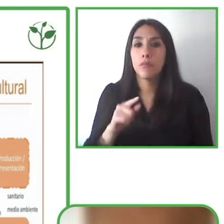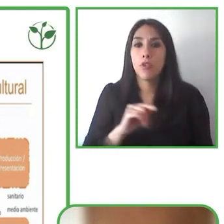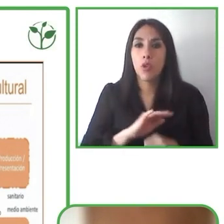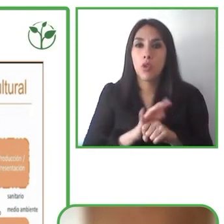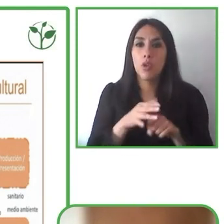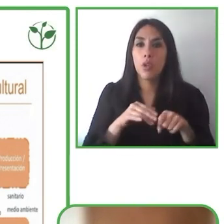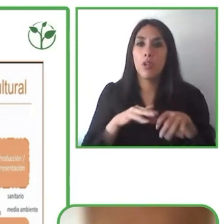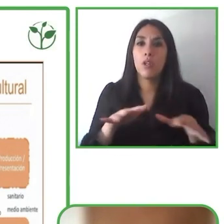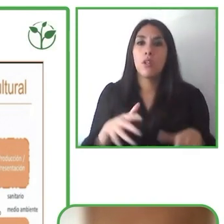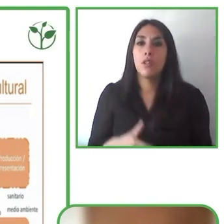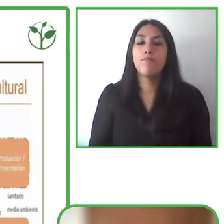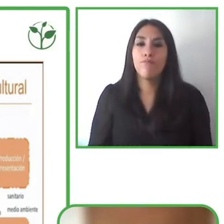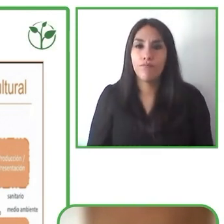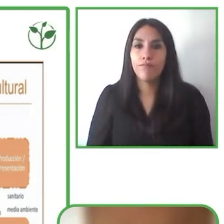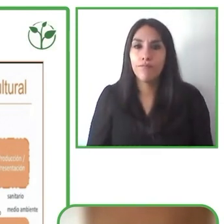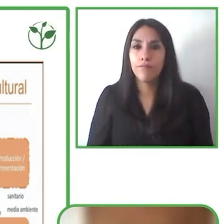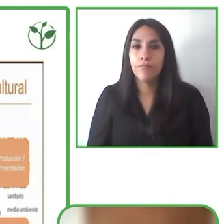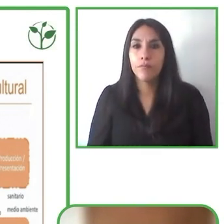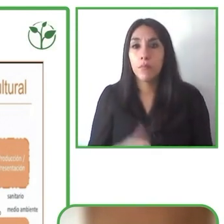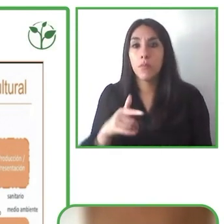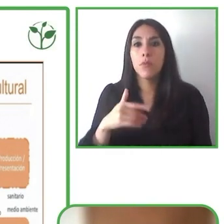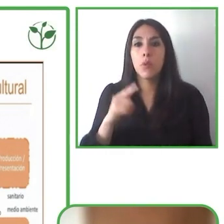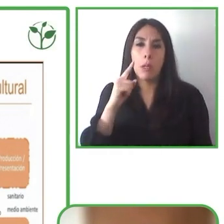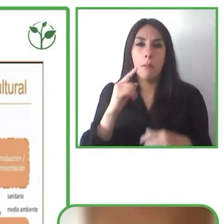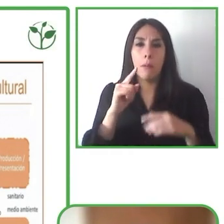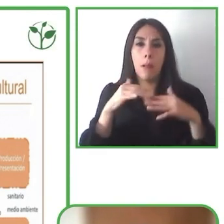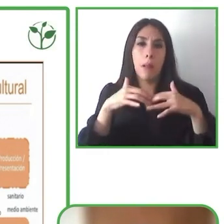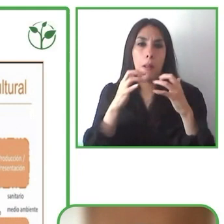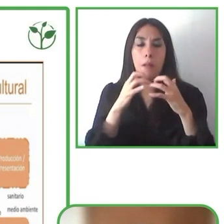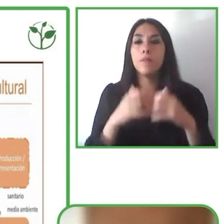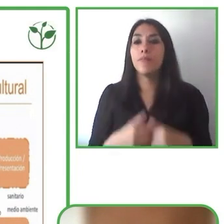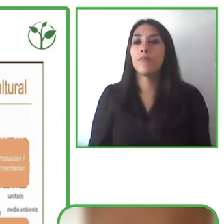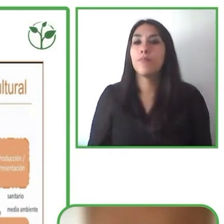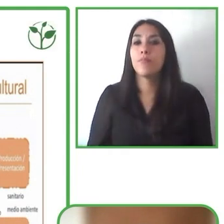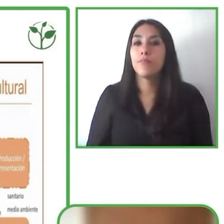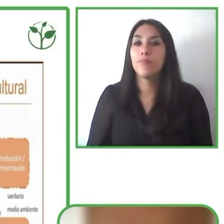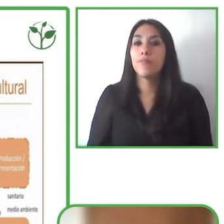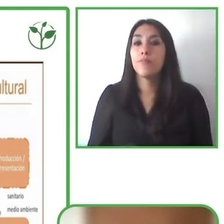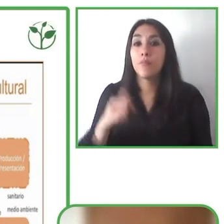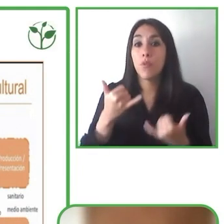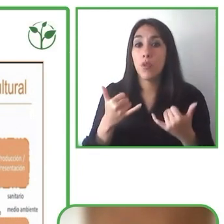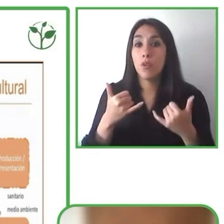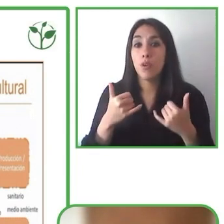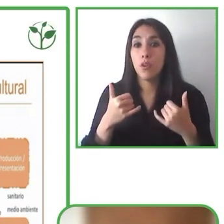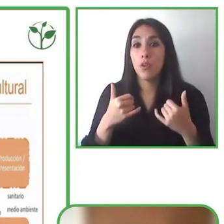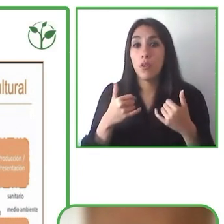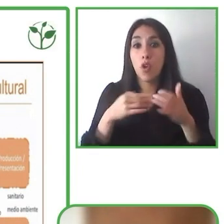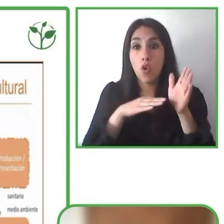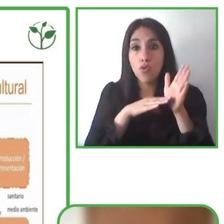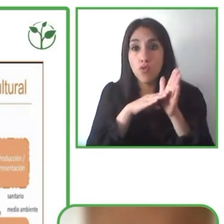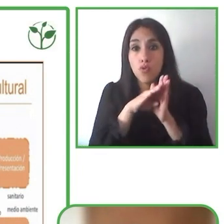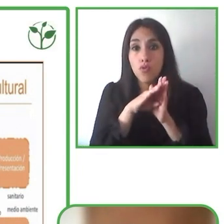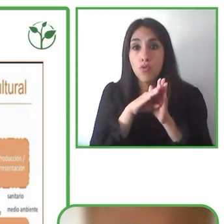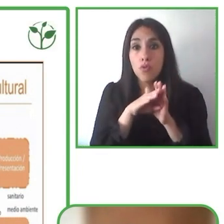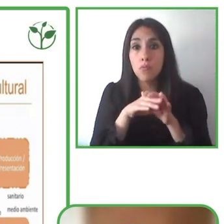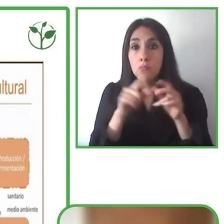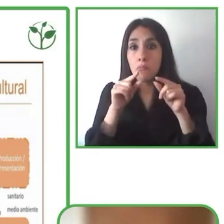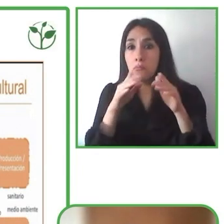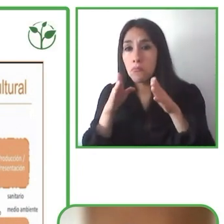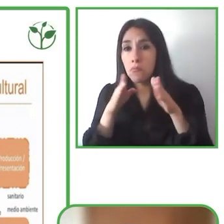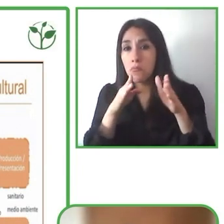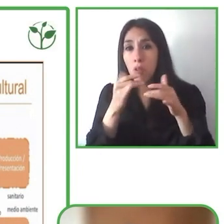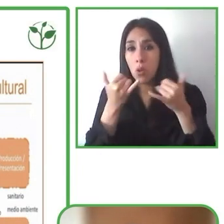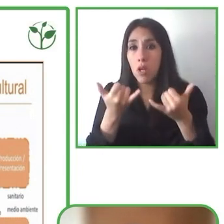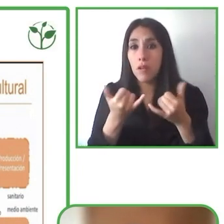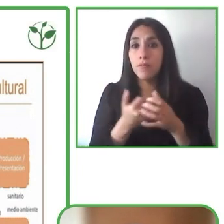y reivindicar que efectivamente el camino es ese la manera de seguir dando